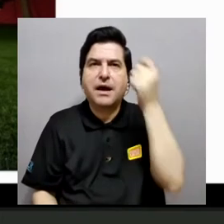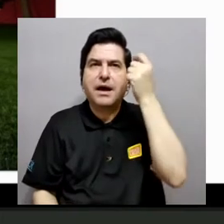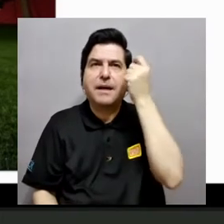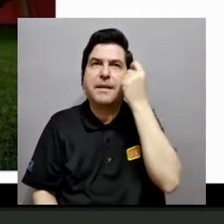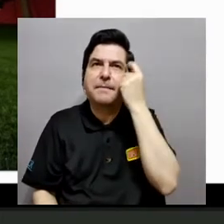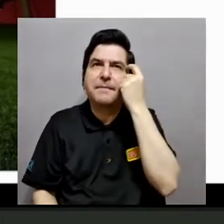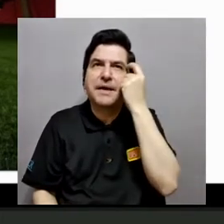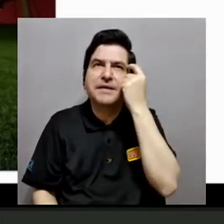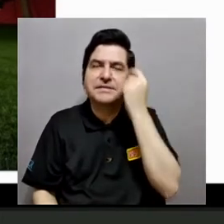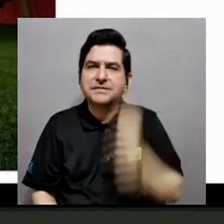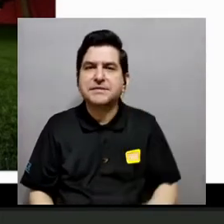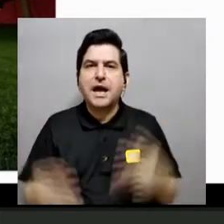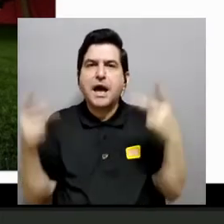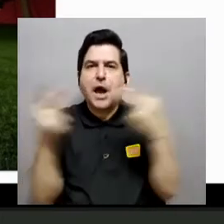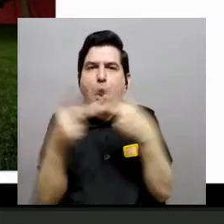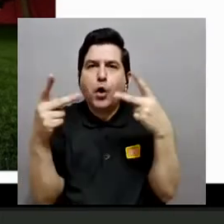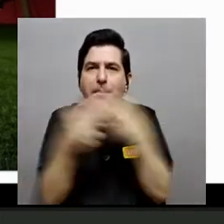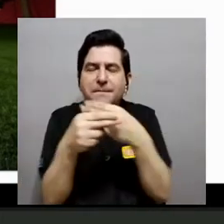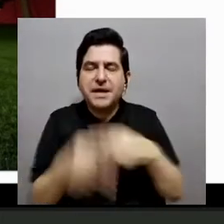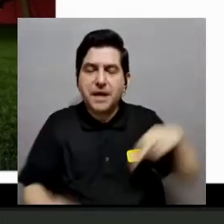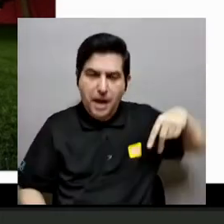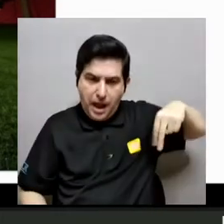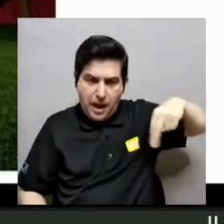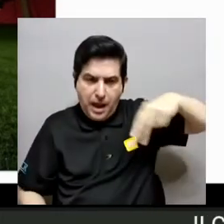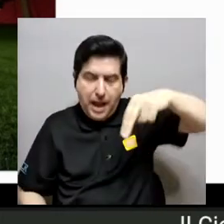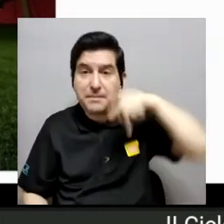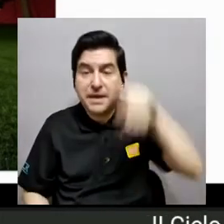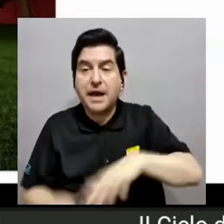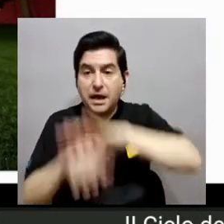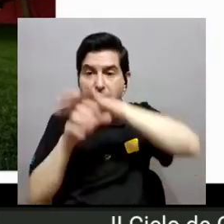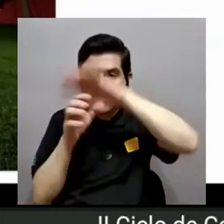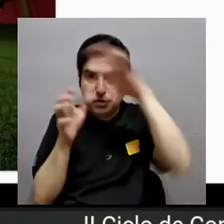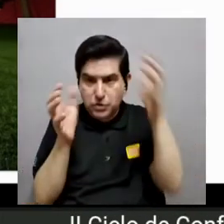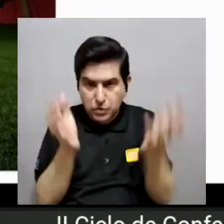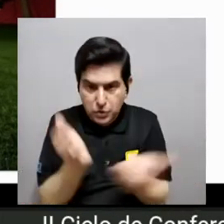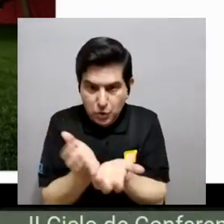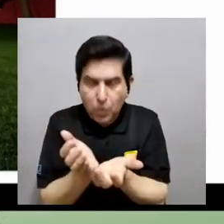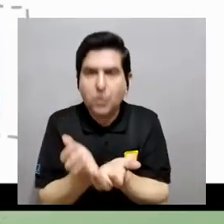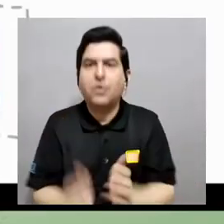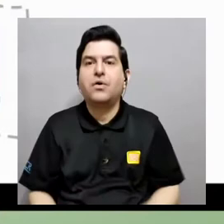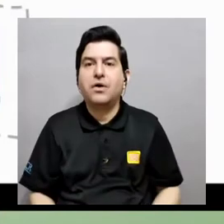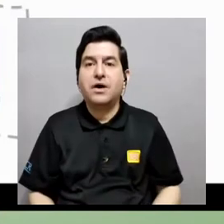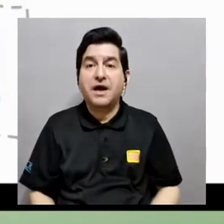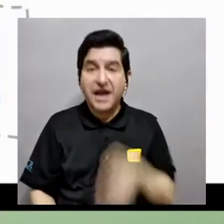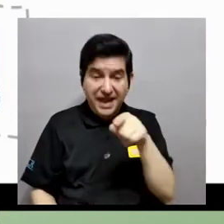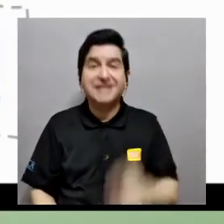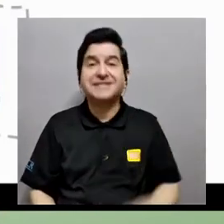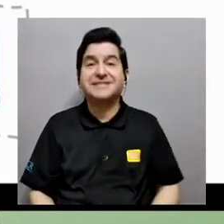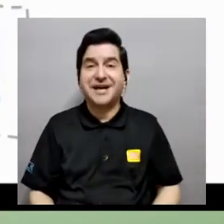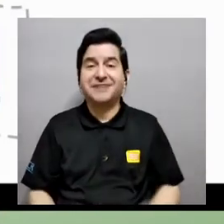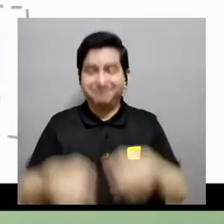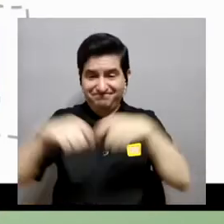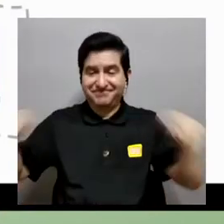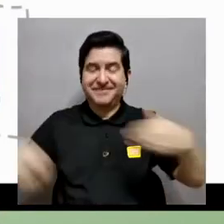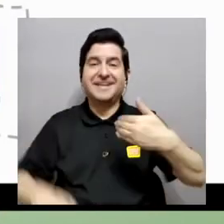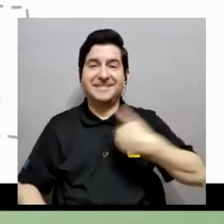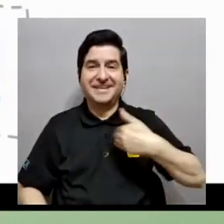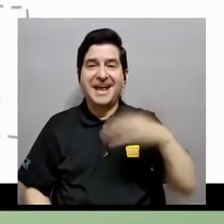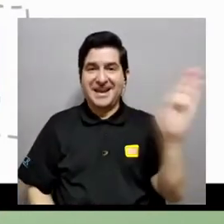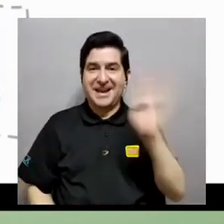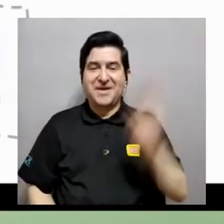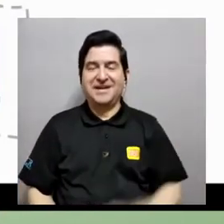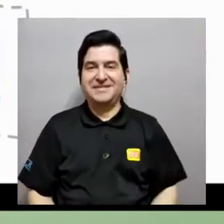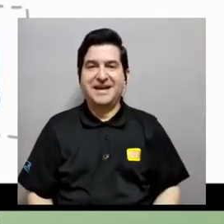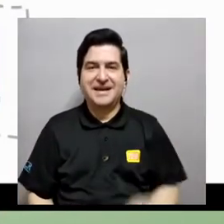imaginar una hormiga que está caminando en esa bola de fútbol. Y más o menos eso es el tamaño que tiene una bacteria. Entonces,